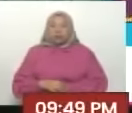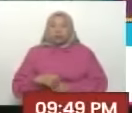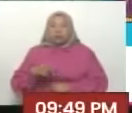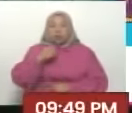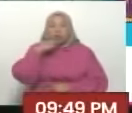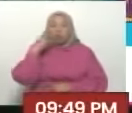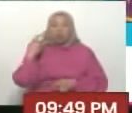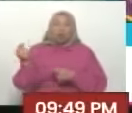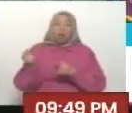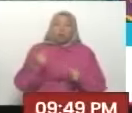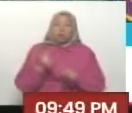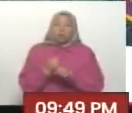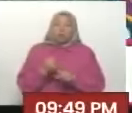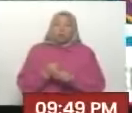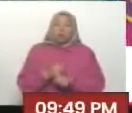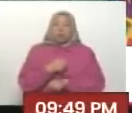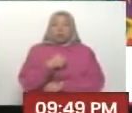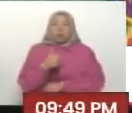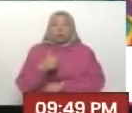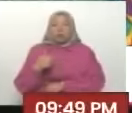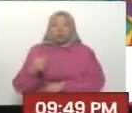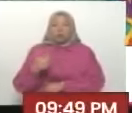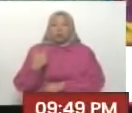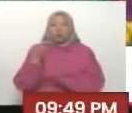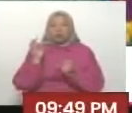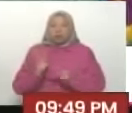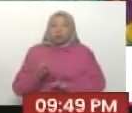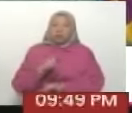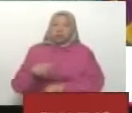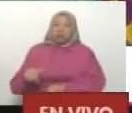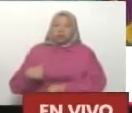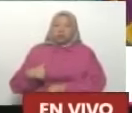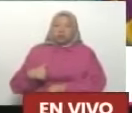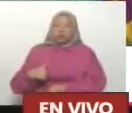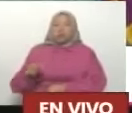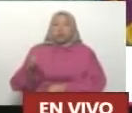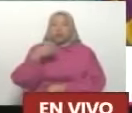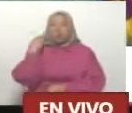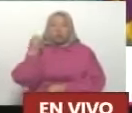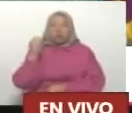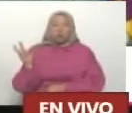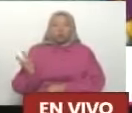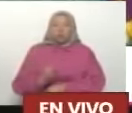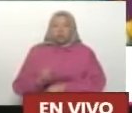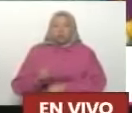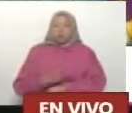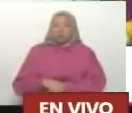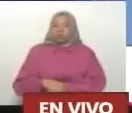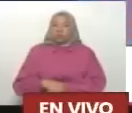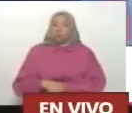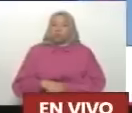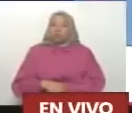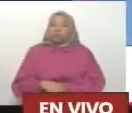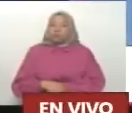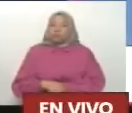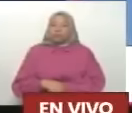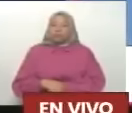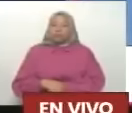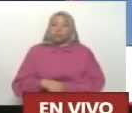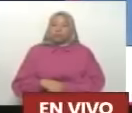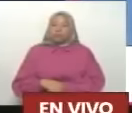lucha, hablar en cada uno de los espacios lo que es verdaderamente el orgullo venezolano y lo que es nuestra identidad. Verónica ha dicho algo